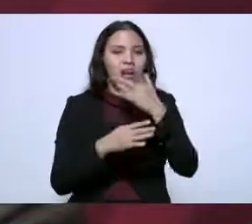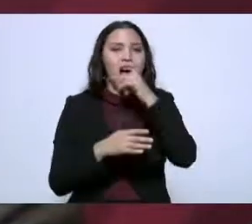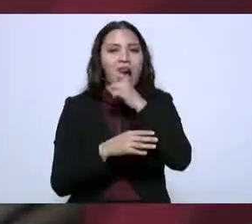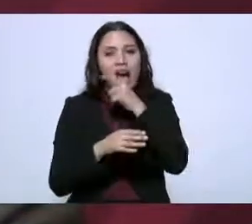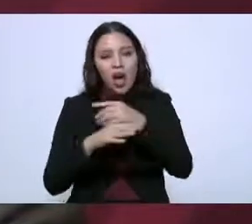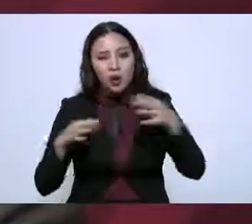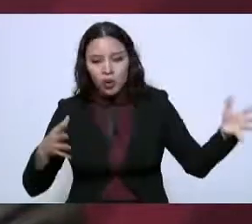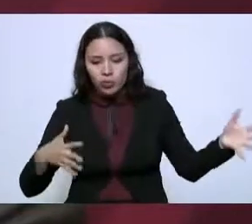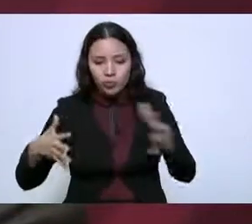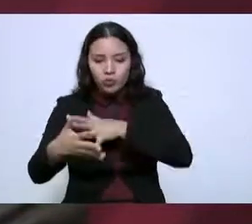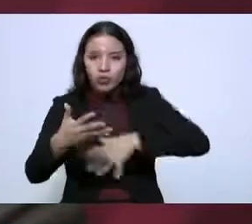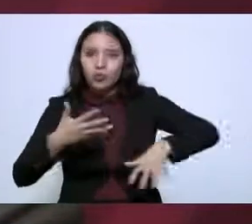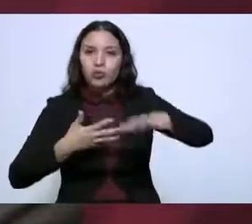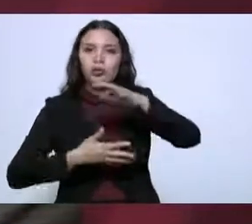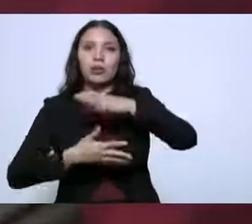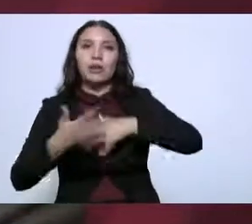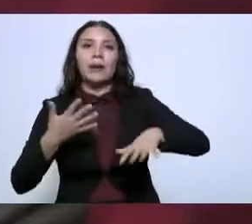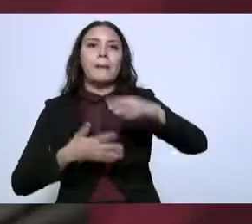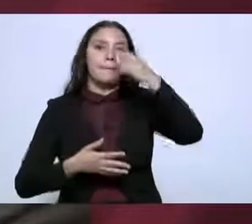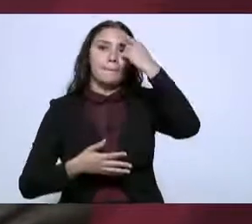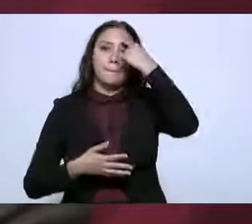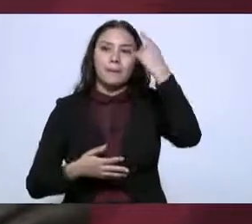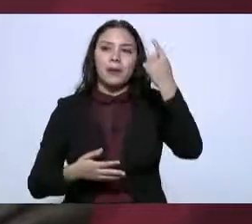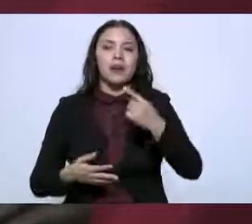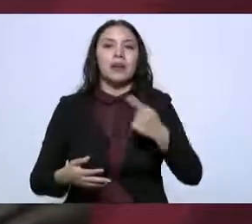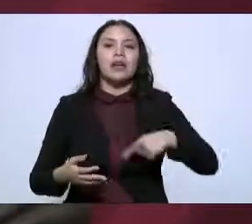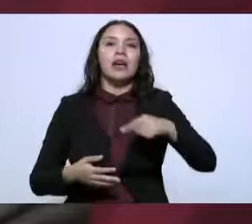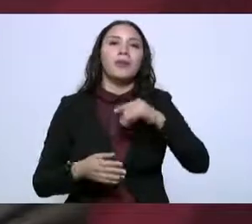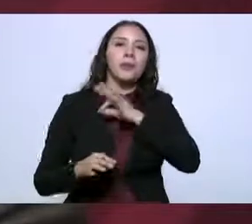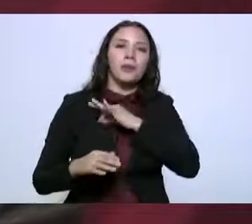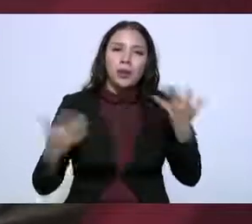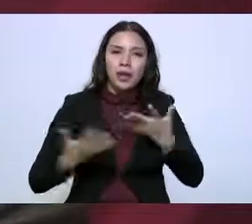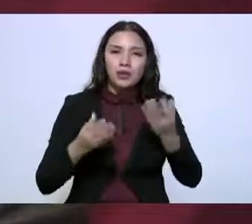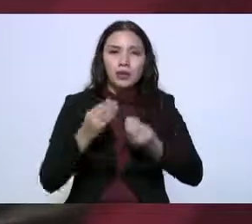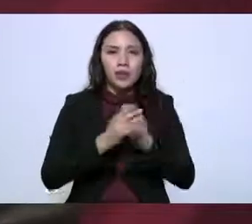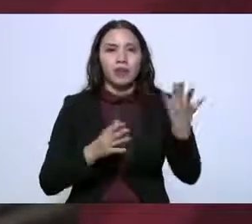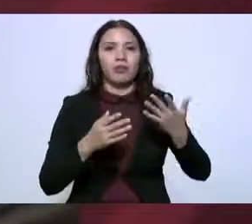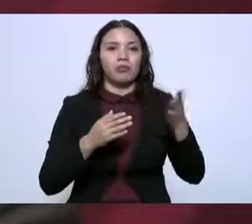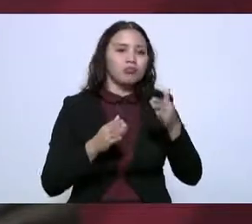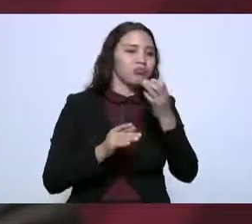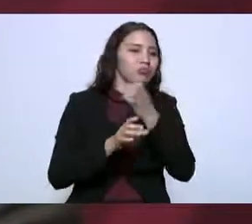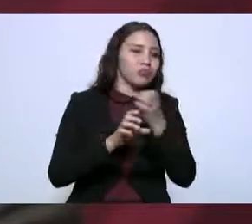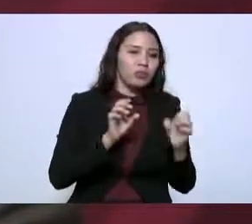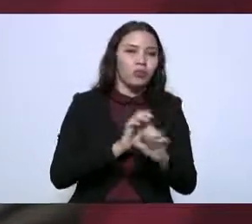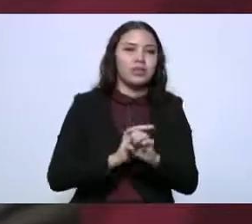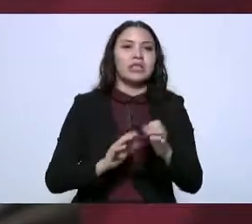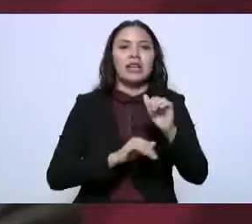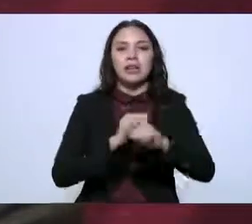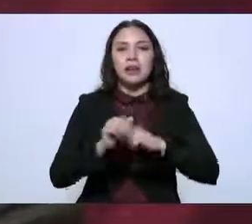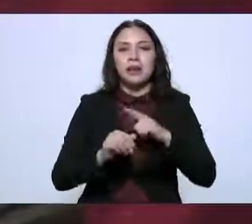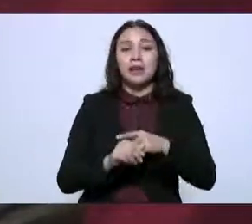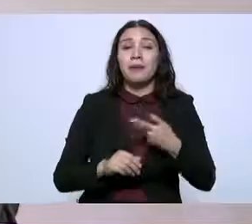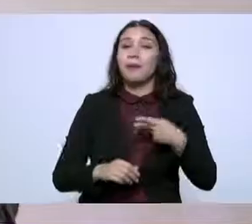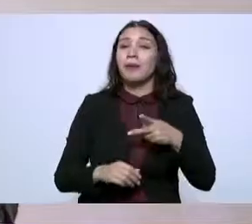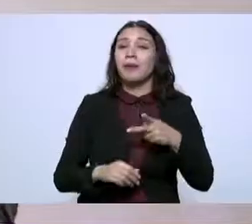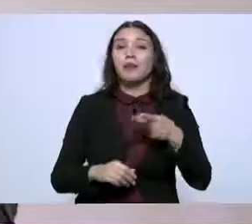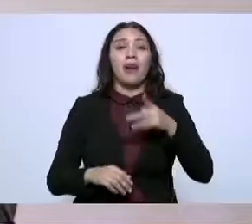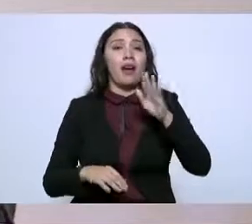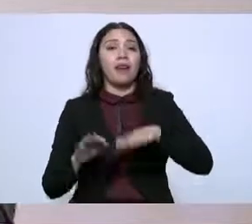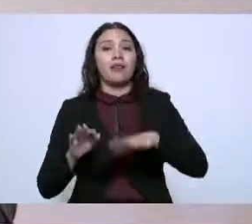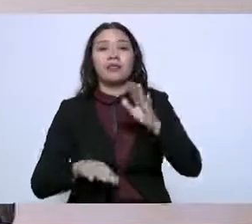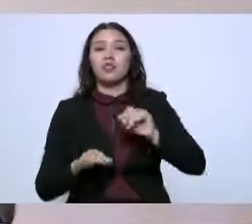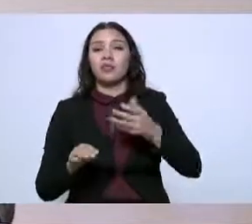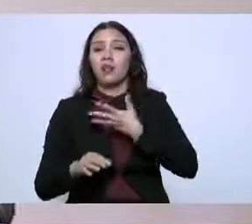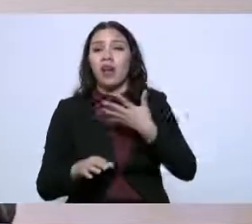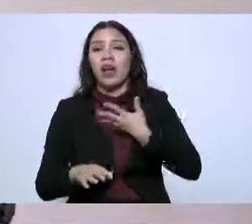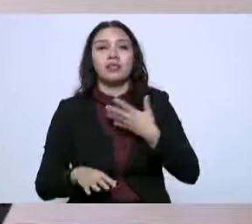agua, oxigenación y las especies, para que puedan estarse produciendo. Y a veces no tenemos los procesos meteorológicos con la